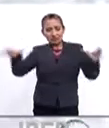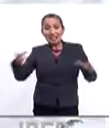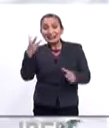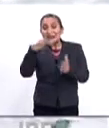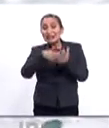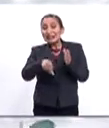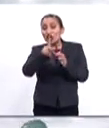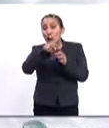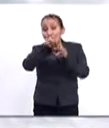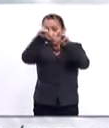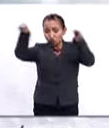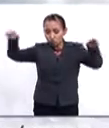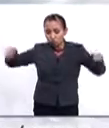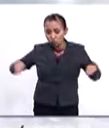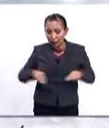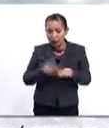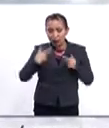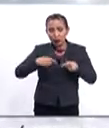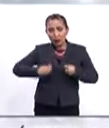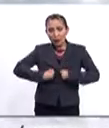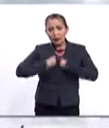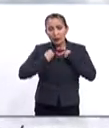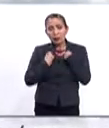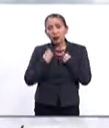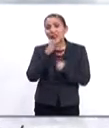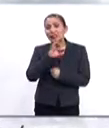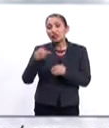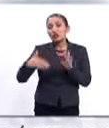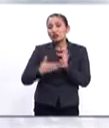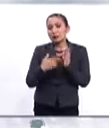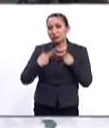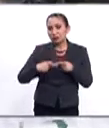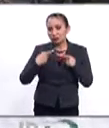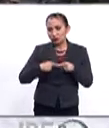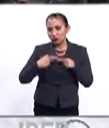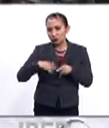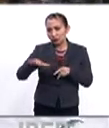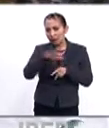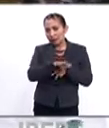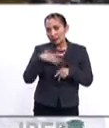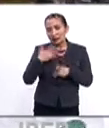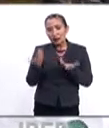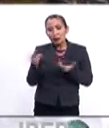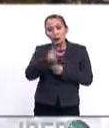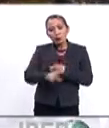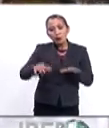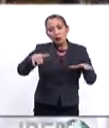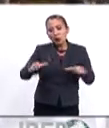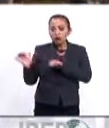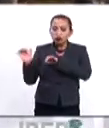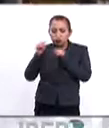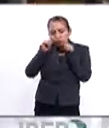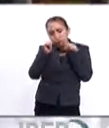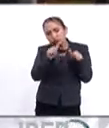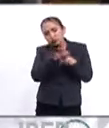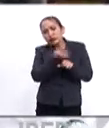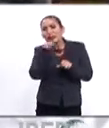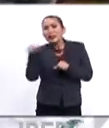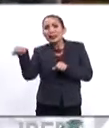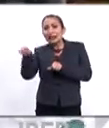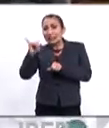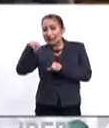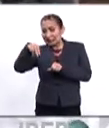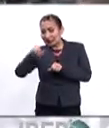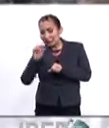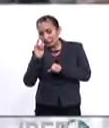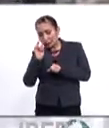de 3,000 kilómetros cuadrados y una población que supera los 500,000 habitantes, esta provincia ha recibido especial atención por parte del